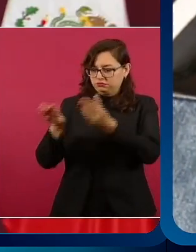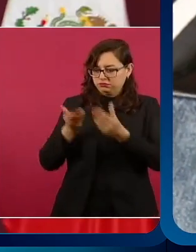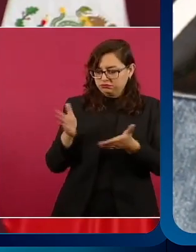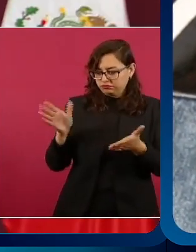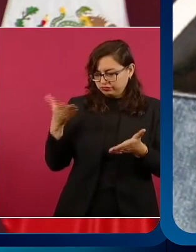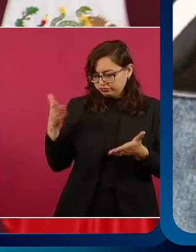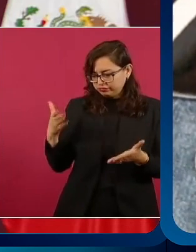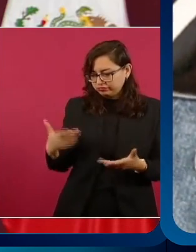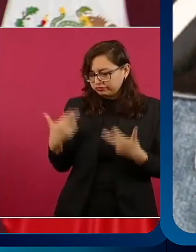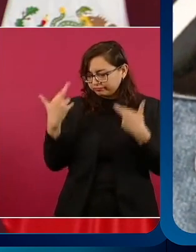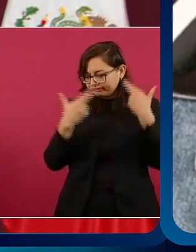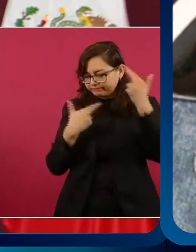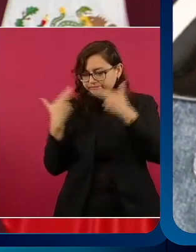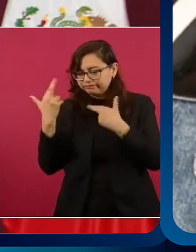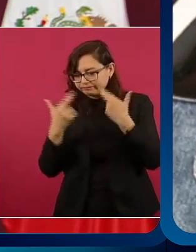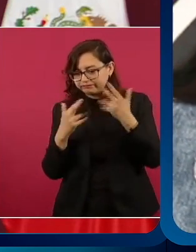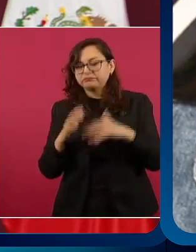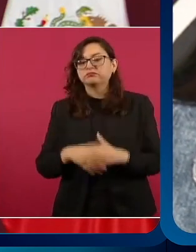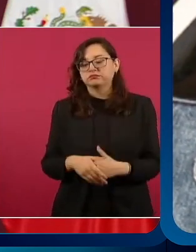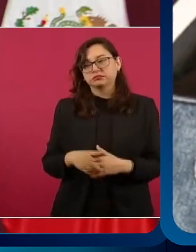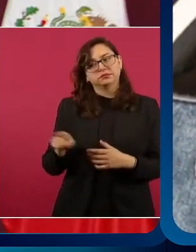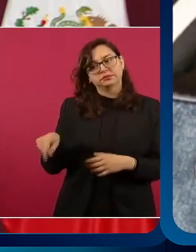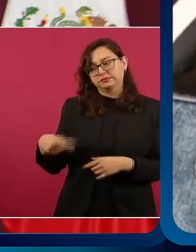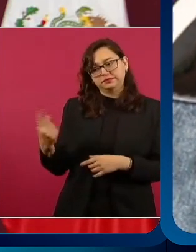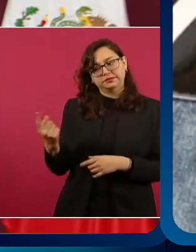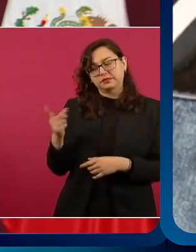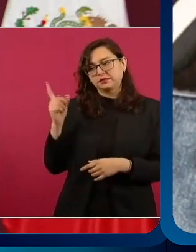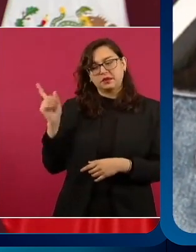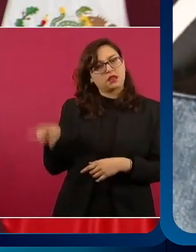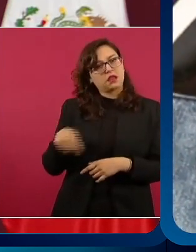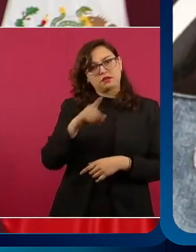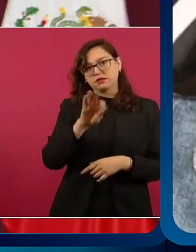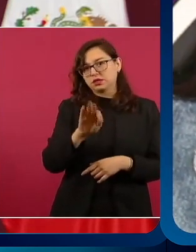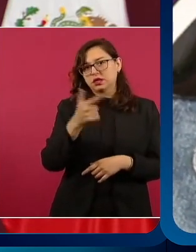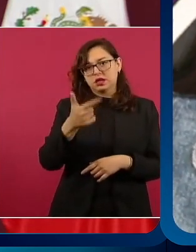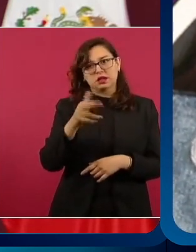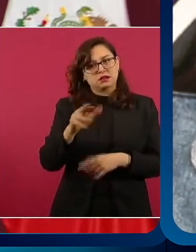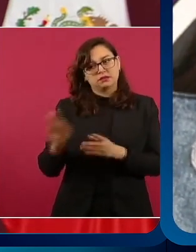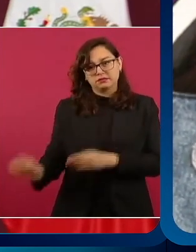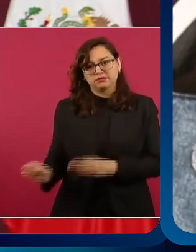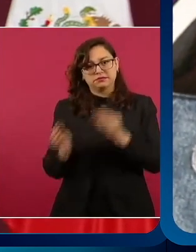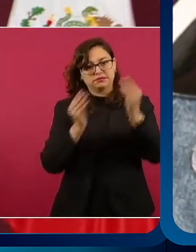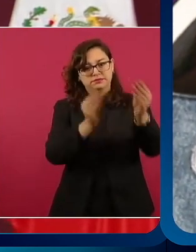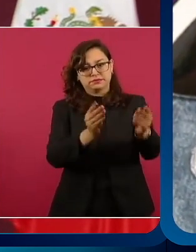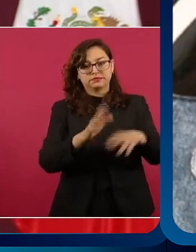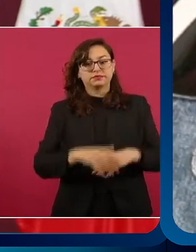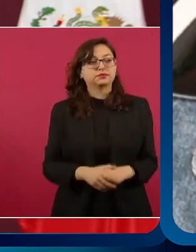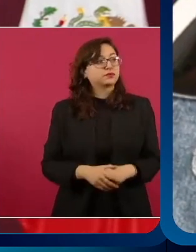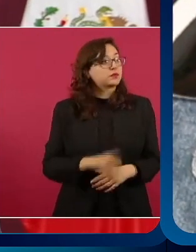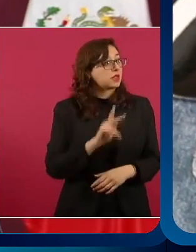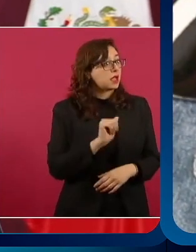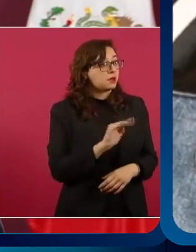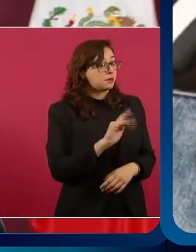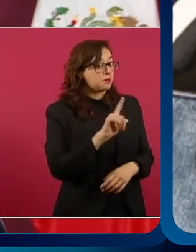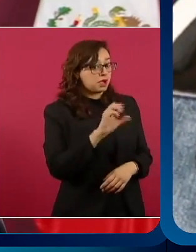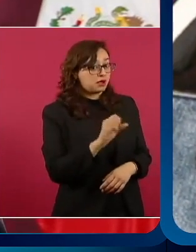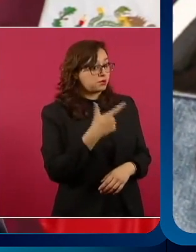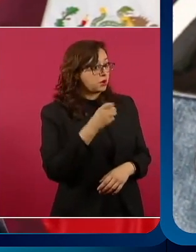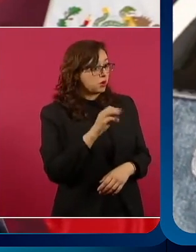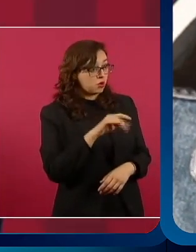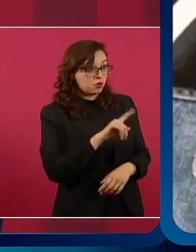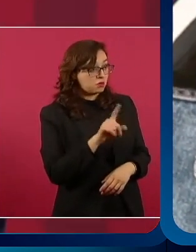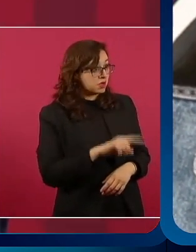que hoy existe a nivel república. Y por poder familiar me refiero al poder judicial que lejos de